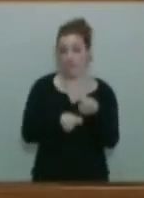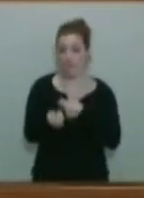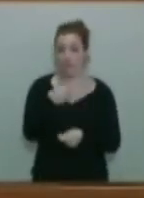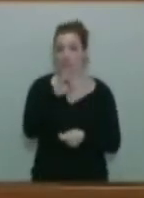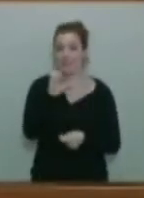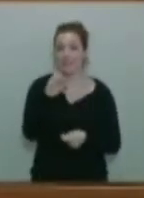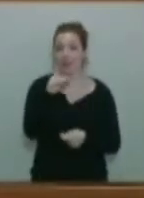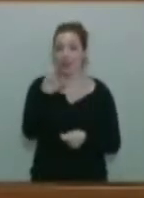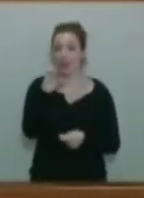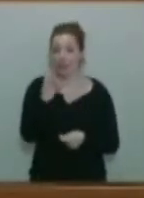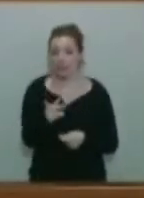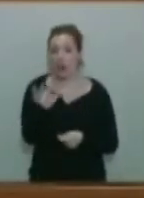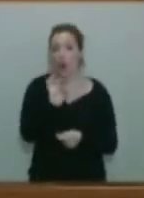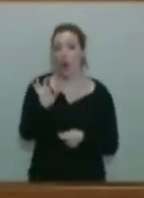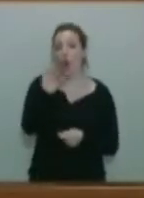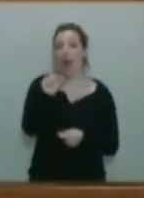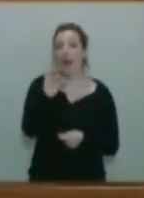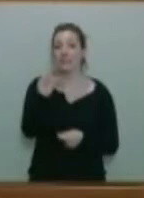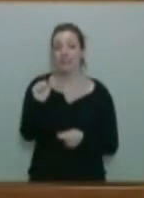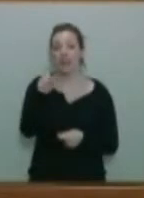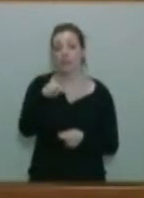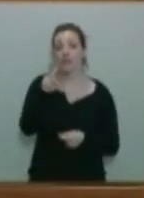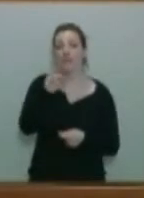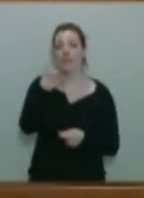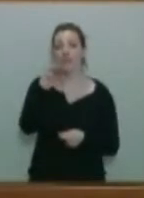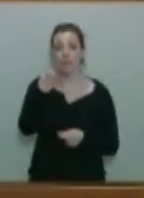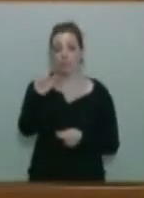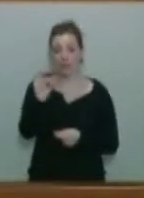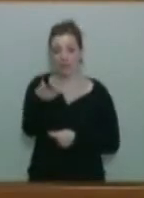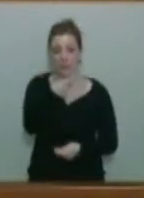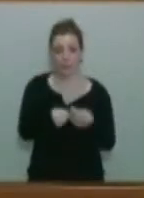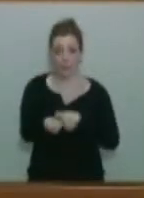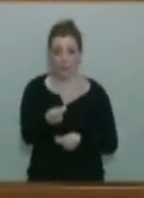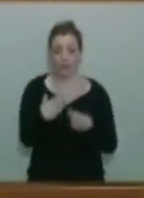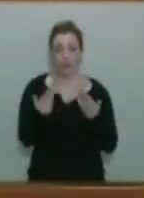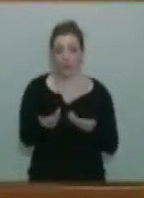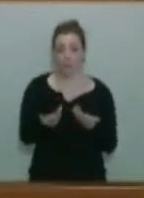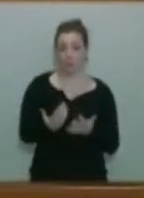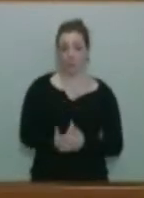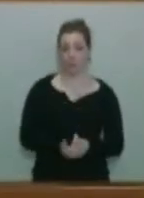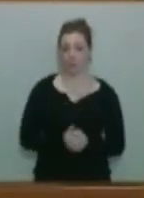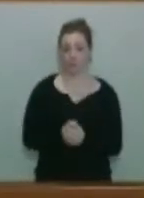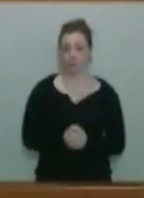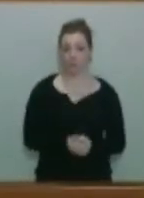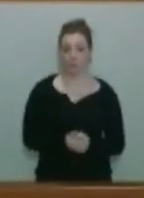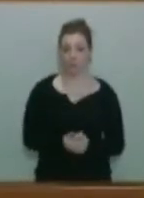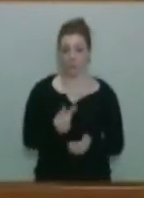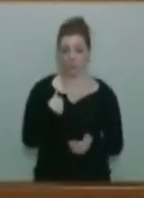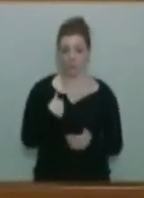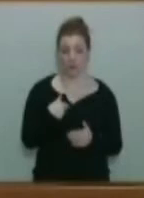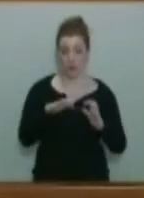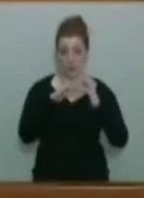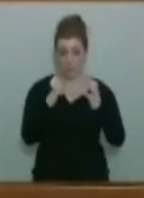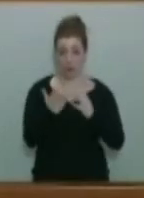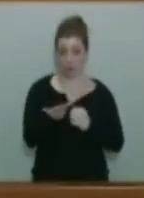sedes, de OASA, de Ibasa. Mire, yo en el anterior pleno se lo decía,